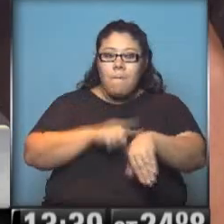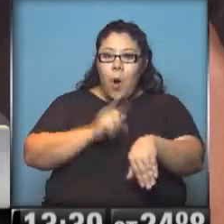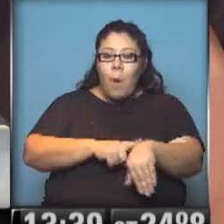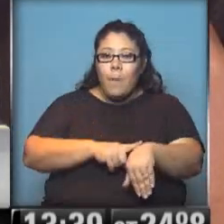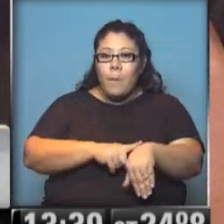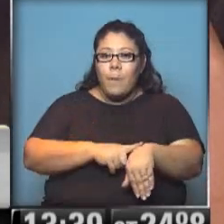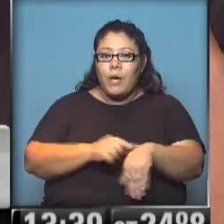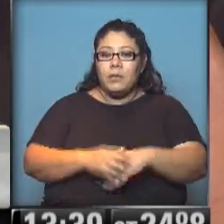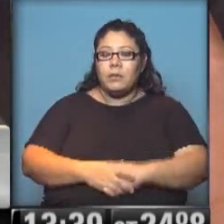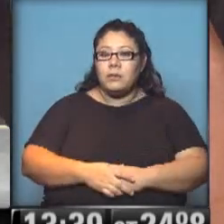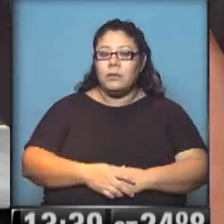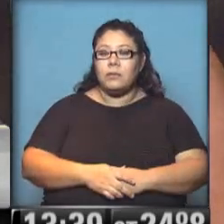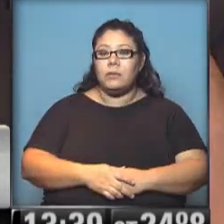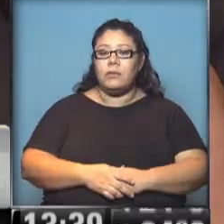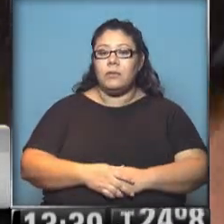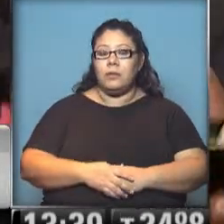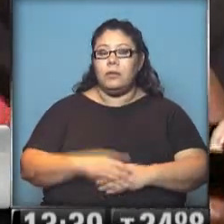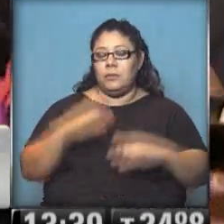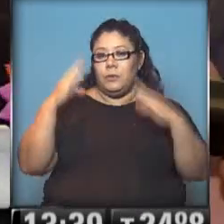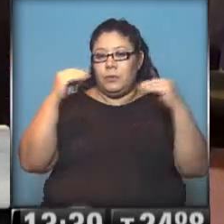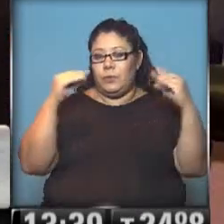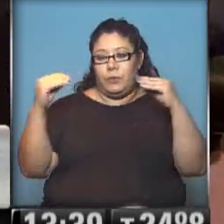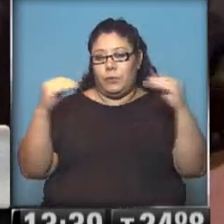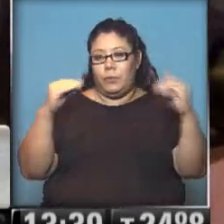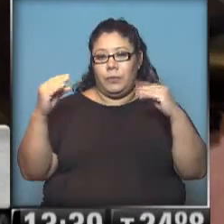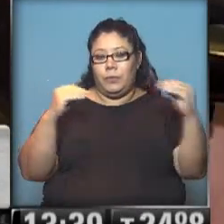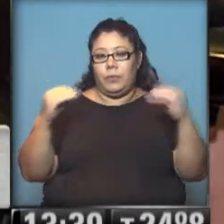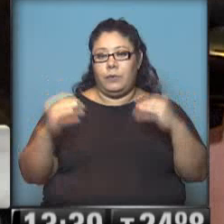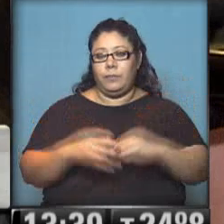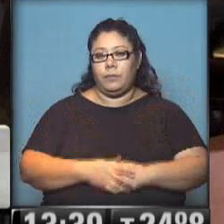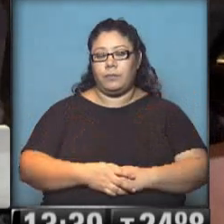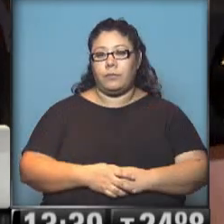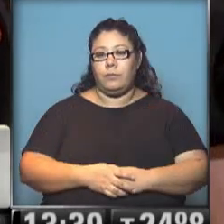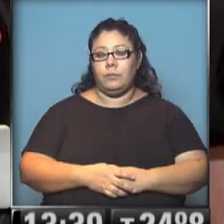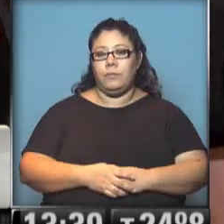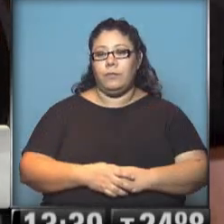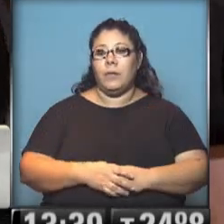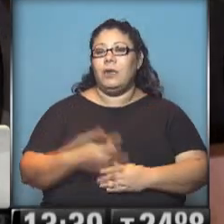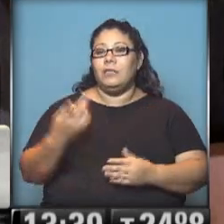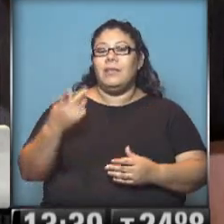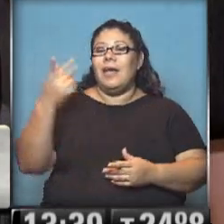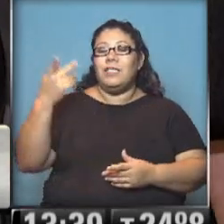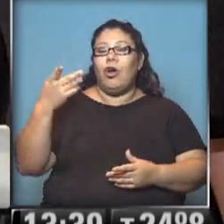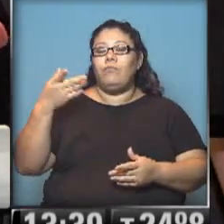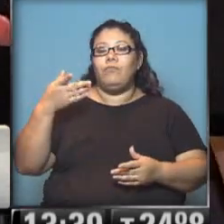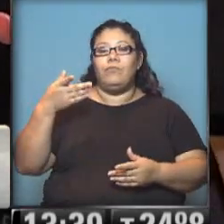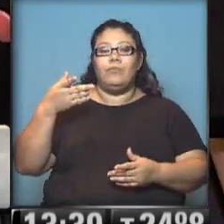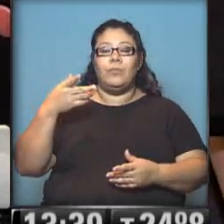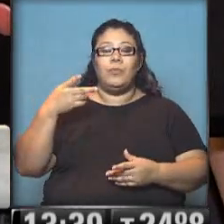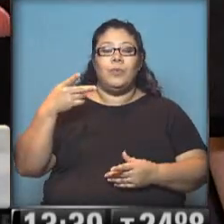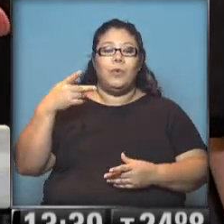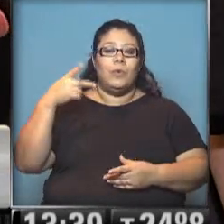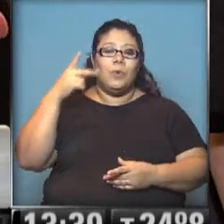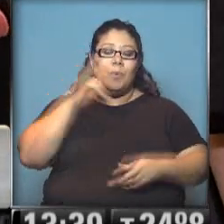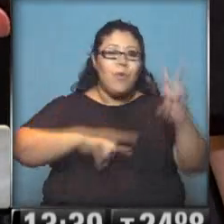Vamos a escucharlos y a compartir con ellos este momento Y básicamente es un problema de movilidad Nada más Bueno,